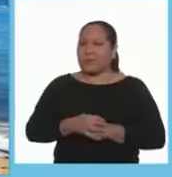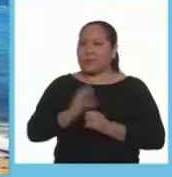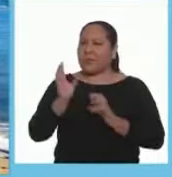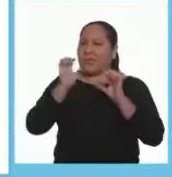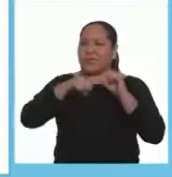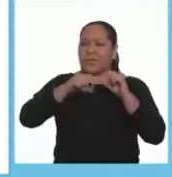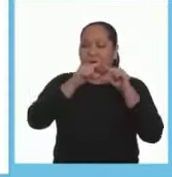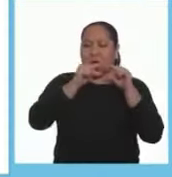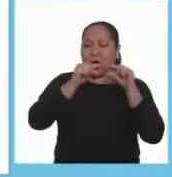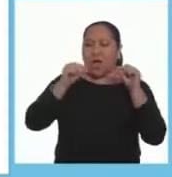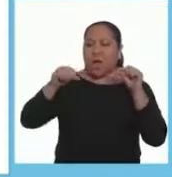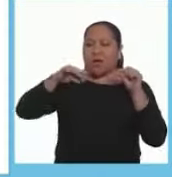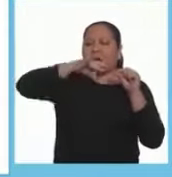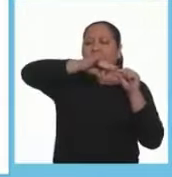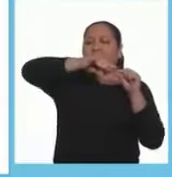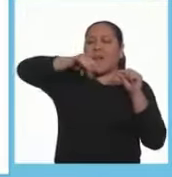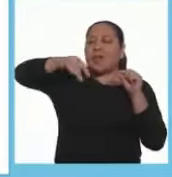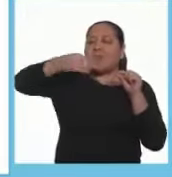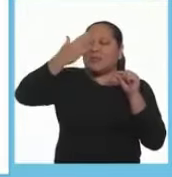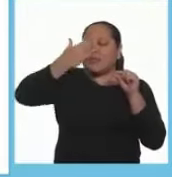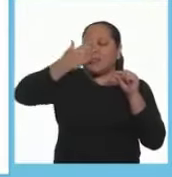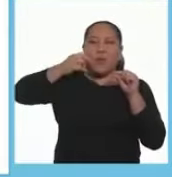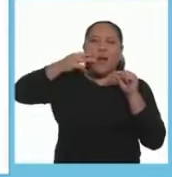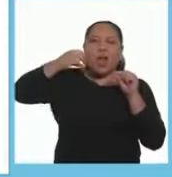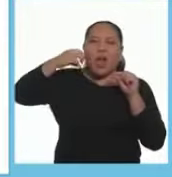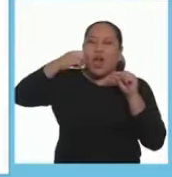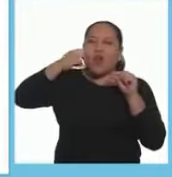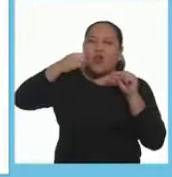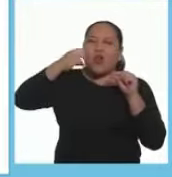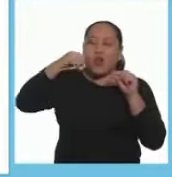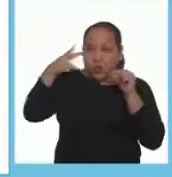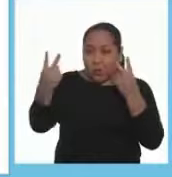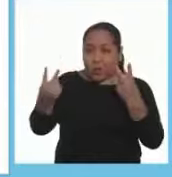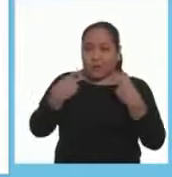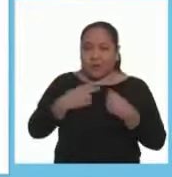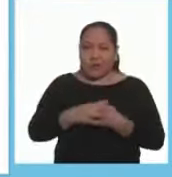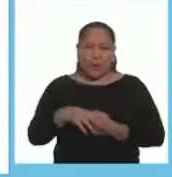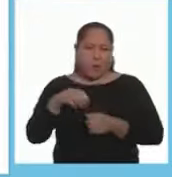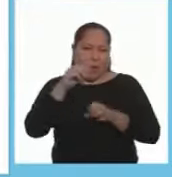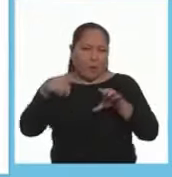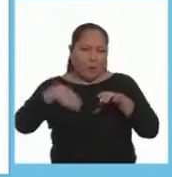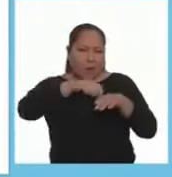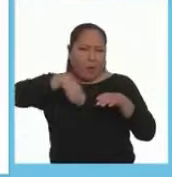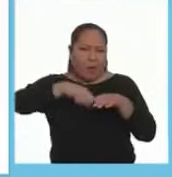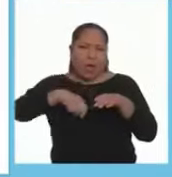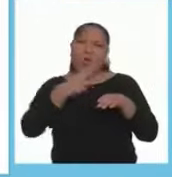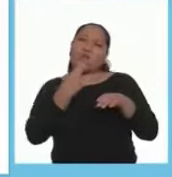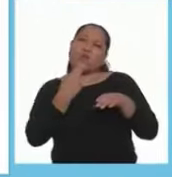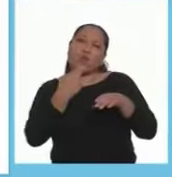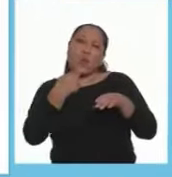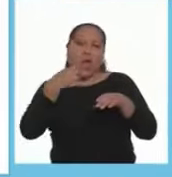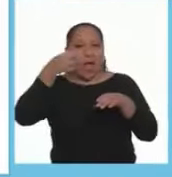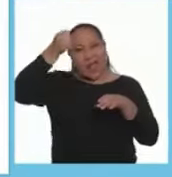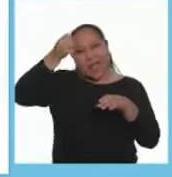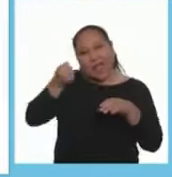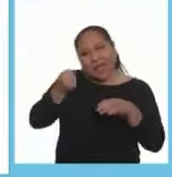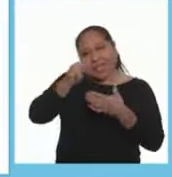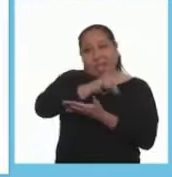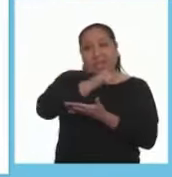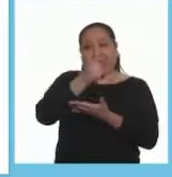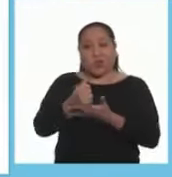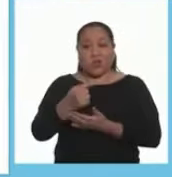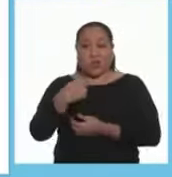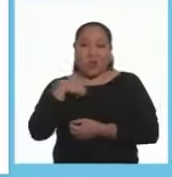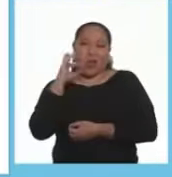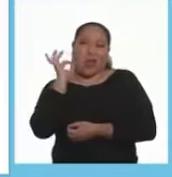del Perú Seguro con canela en polvo me has visto tú Me hacen con azúcar, leche